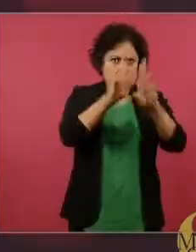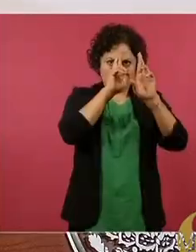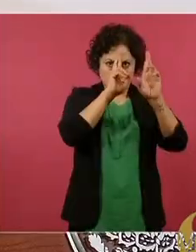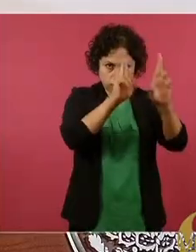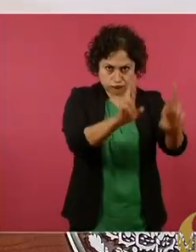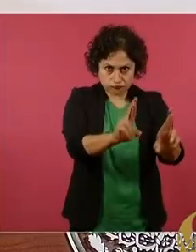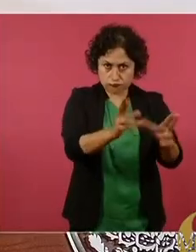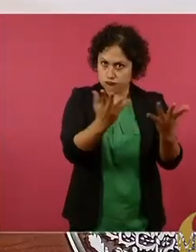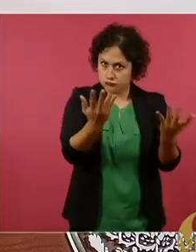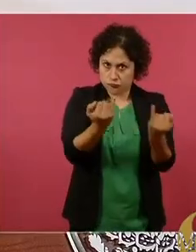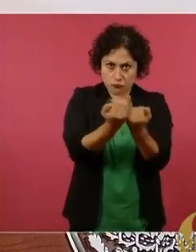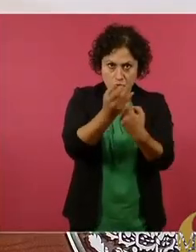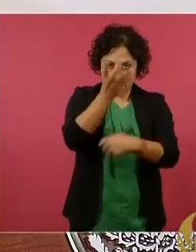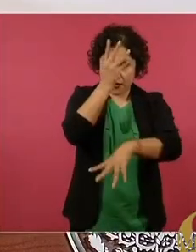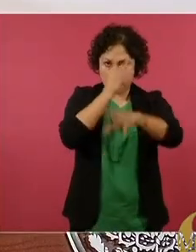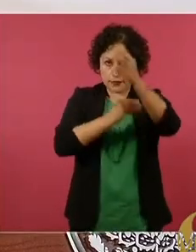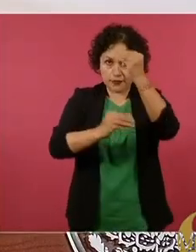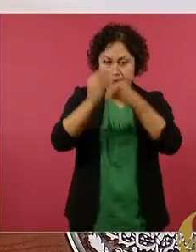animales.